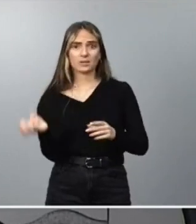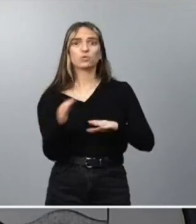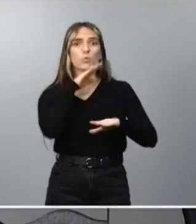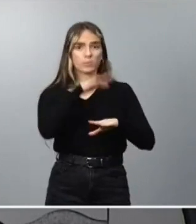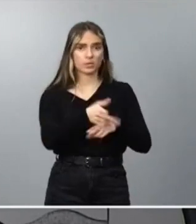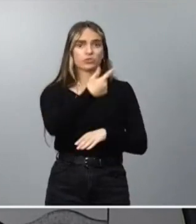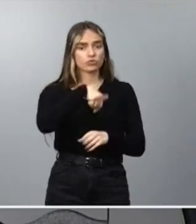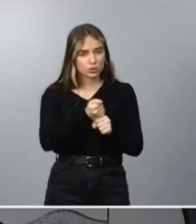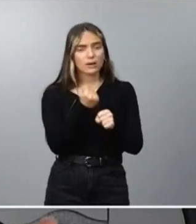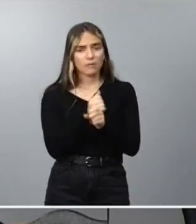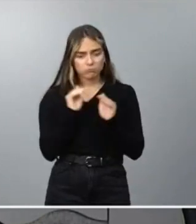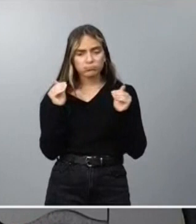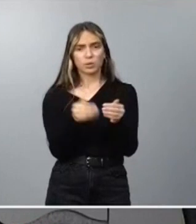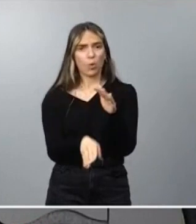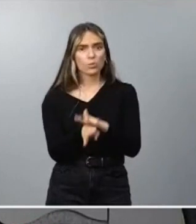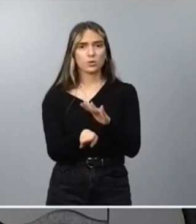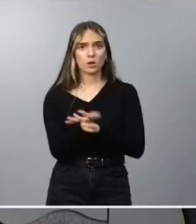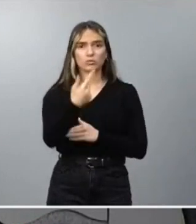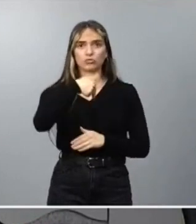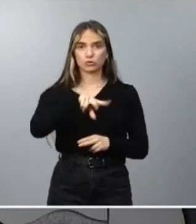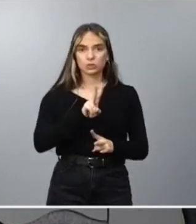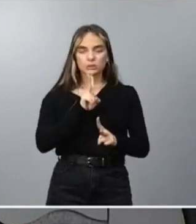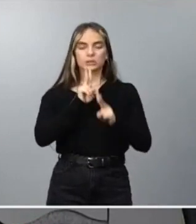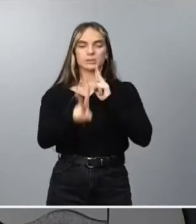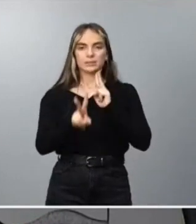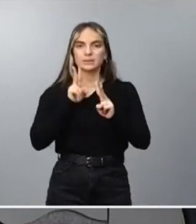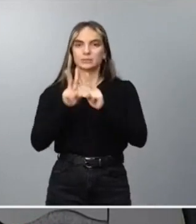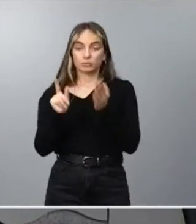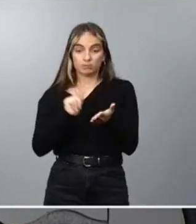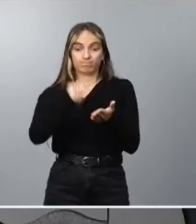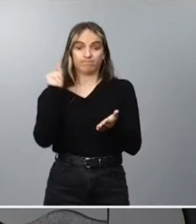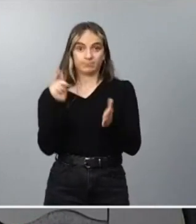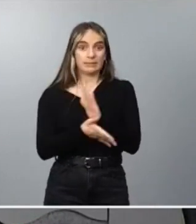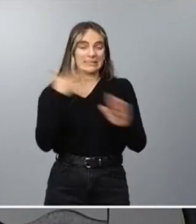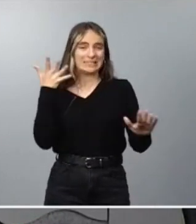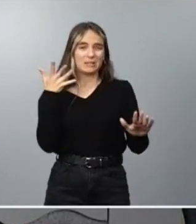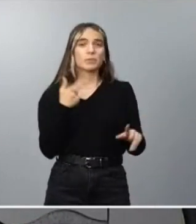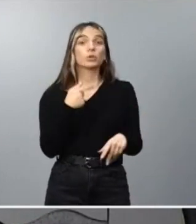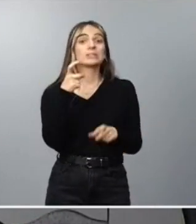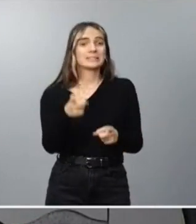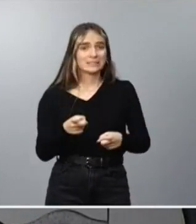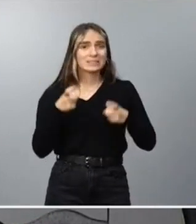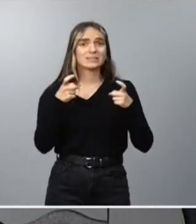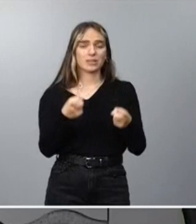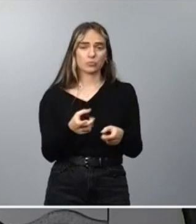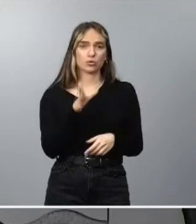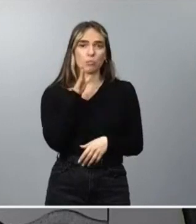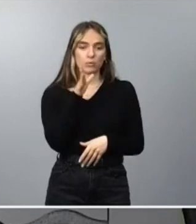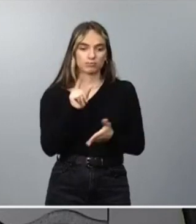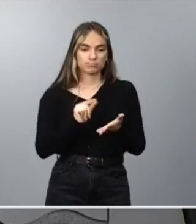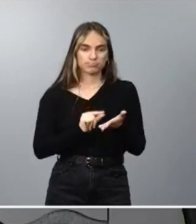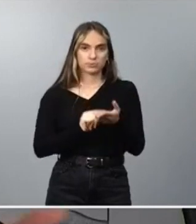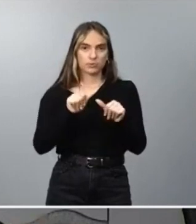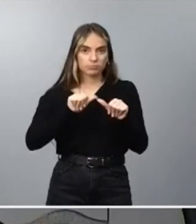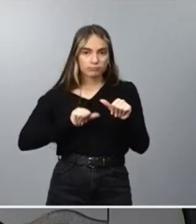tenemos mucho que hacer. Nosotros estamos intentando responder con la máxima agilidad sobre la base de un punto de partida